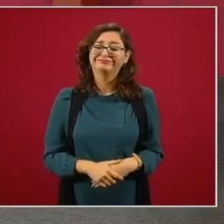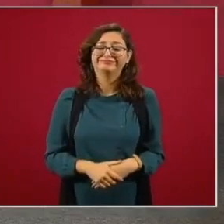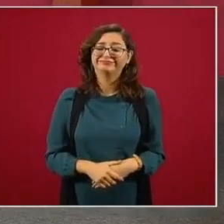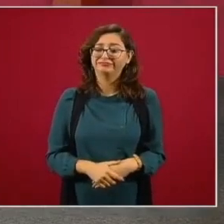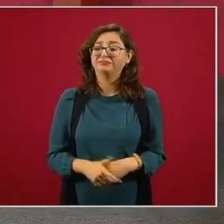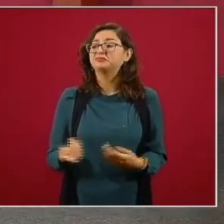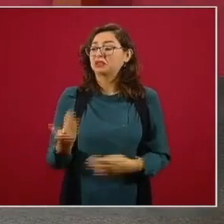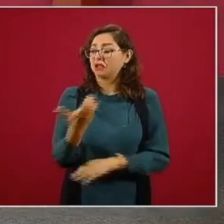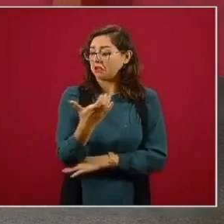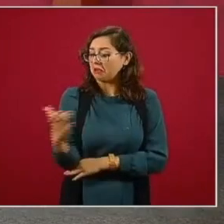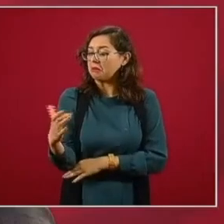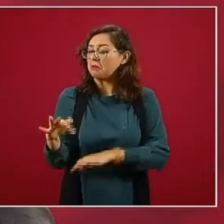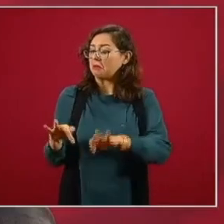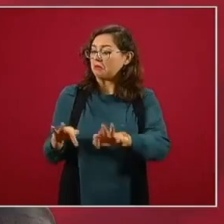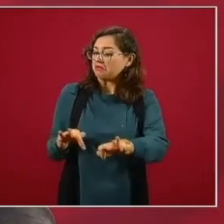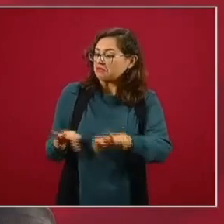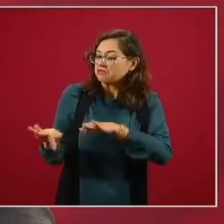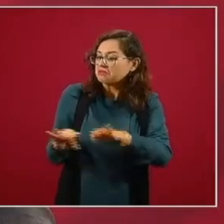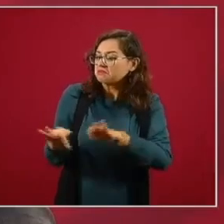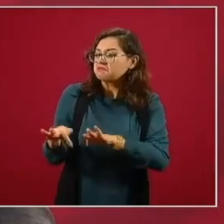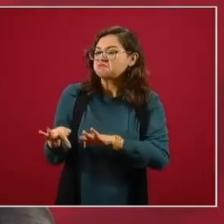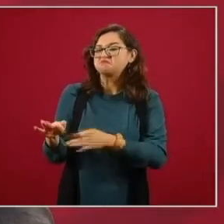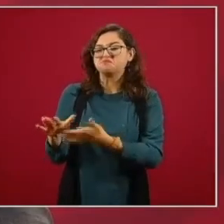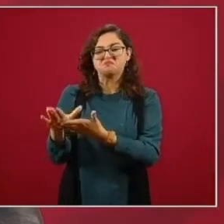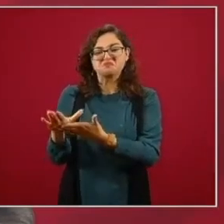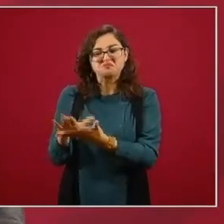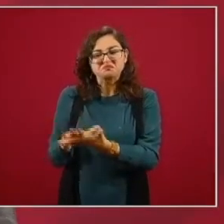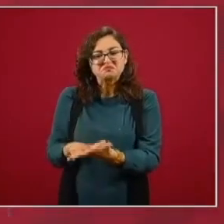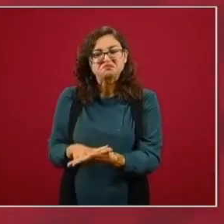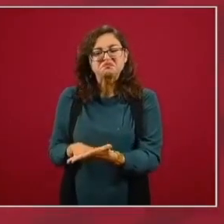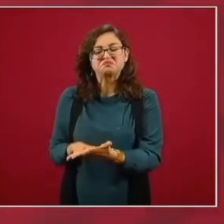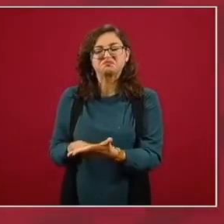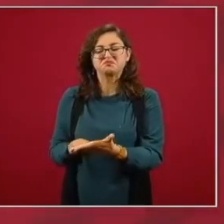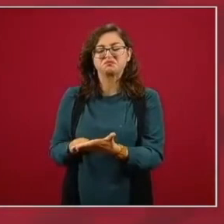campesinos hay obreros hay